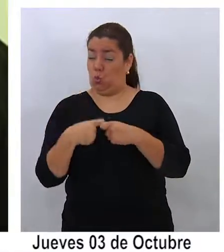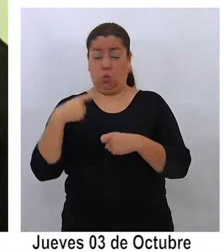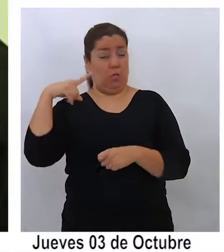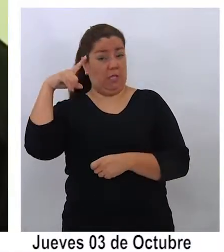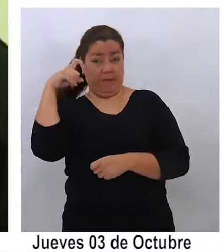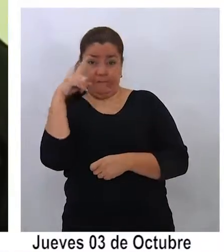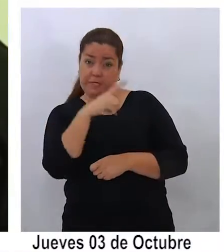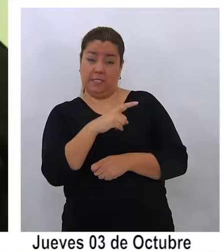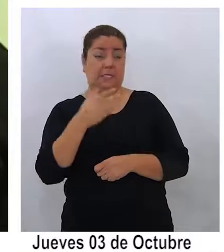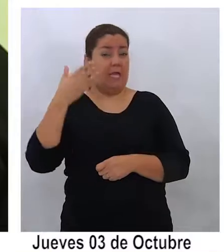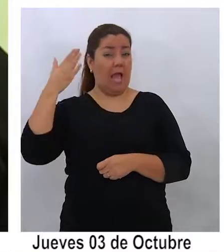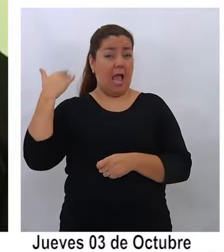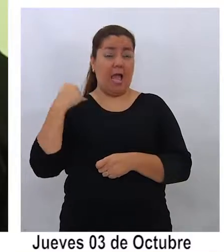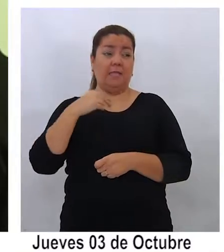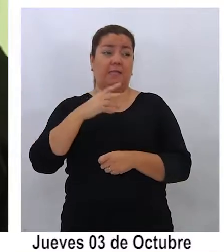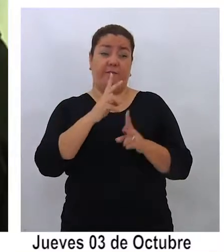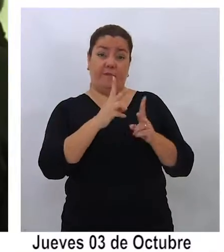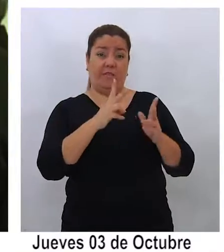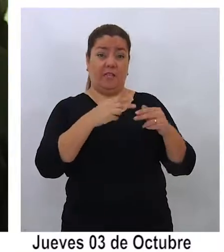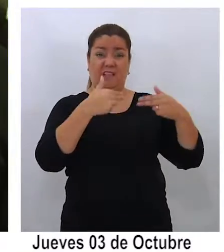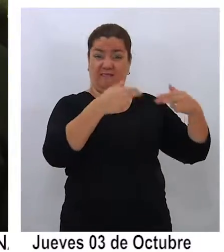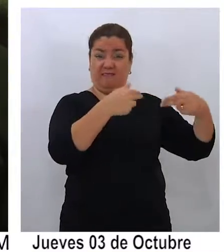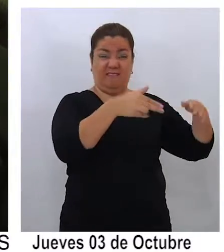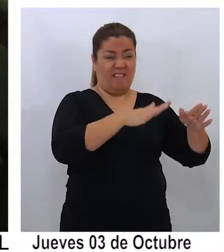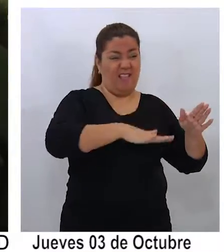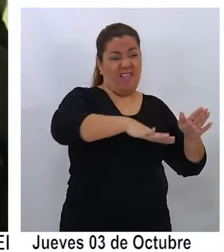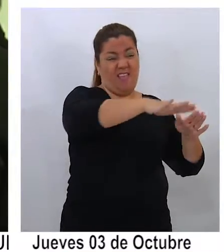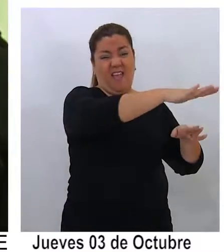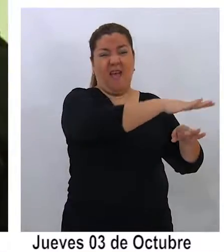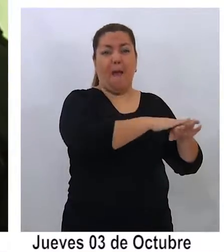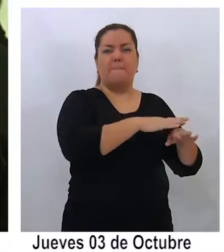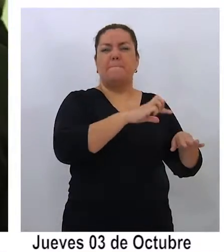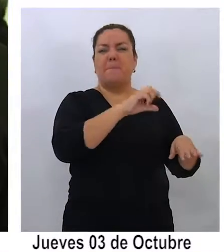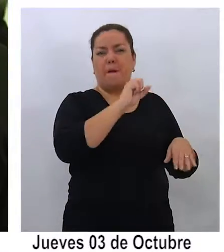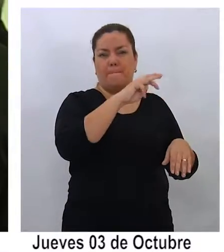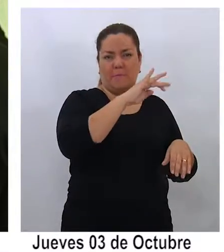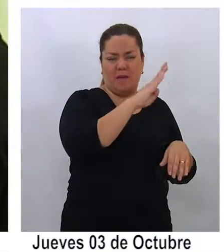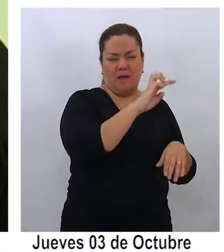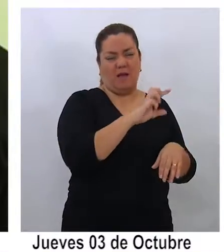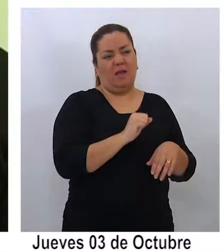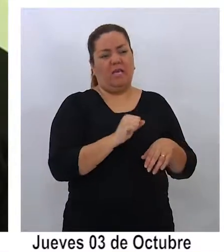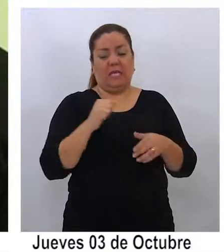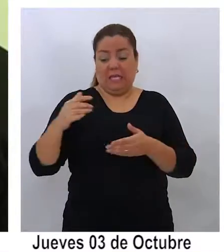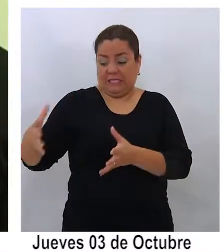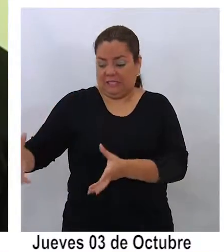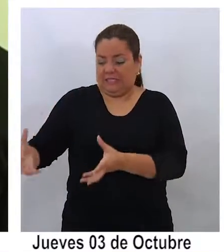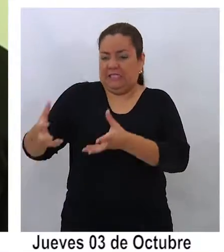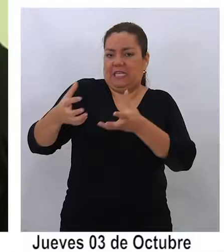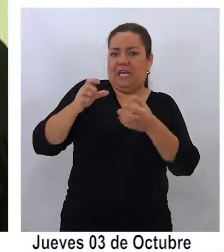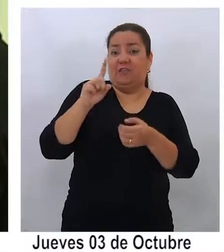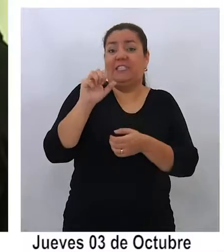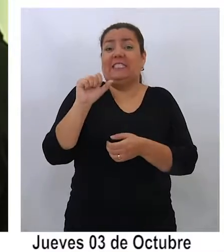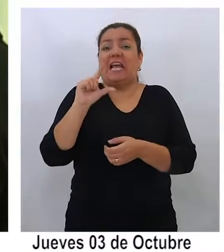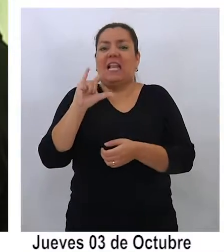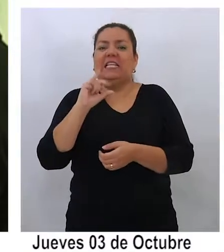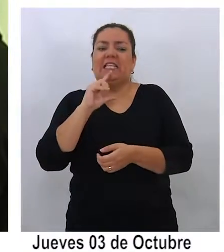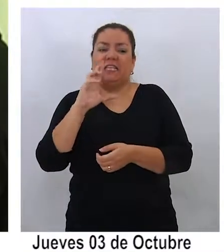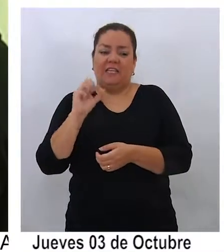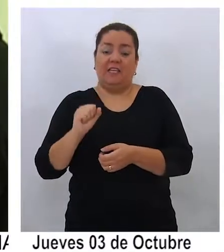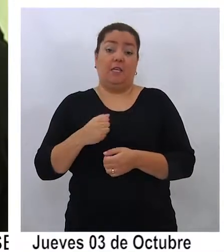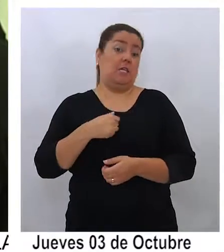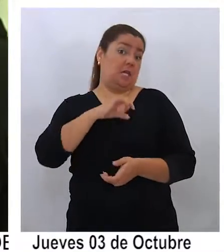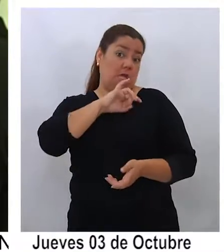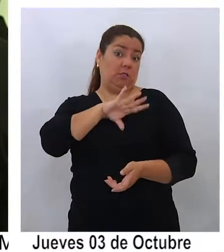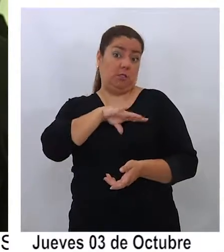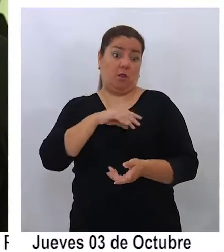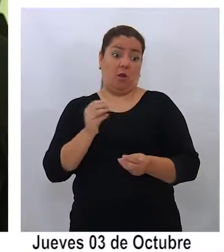en la época del boom de la explotación del salitre como recurso mineral y que a Chile lo posicionó dentro